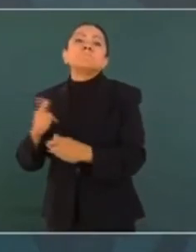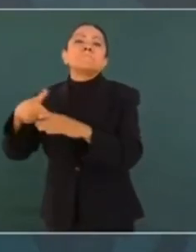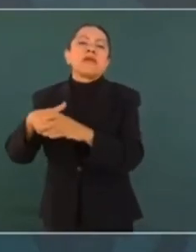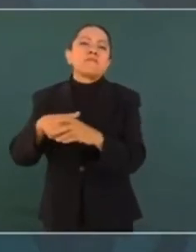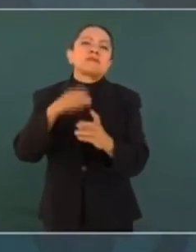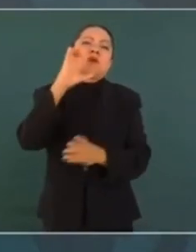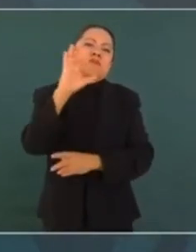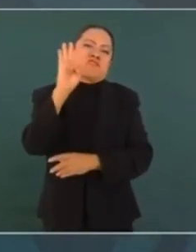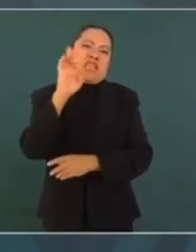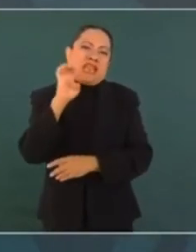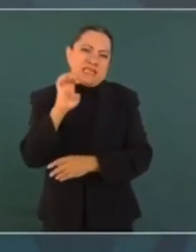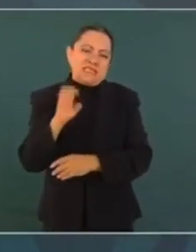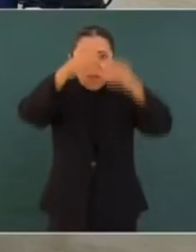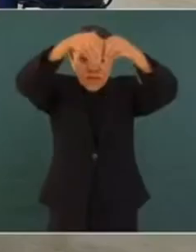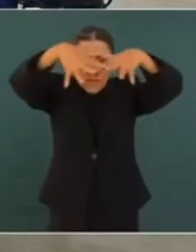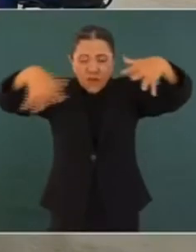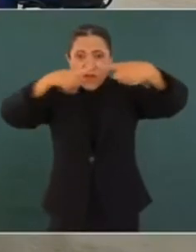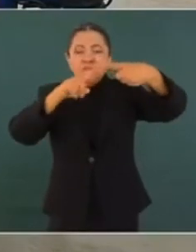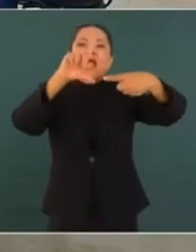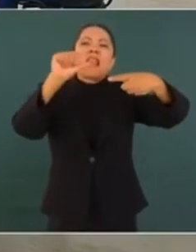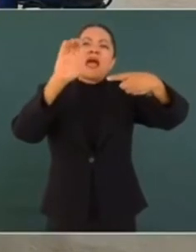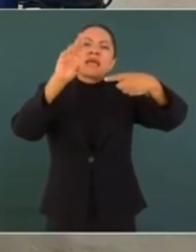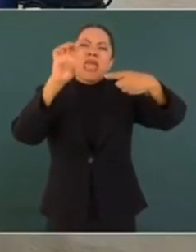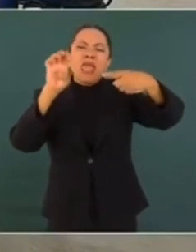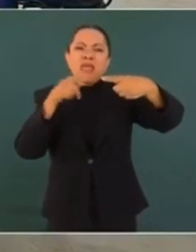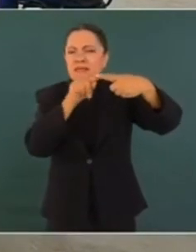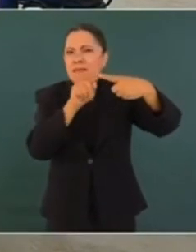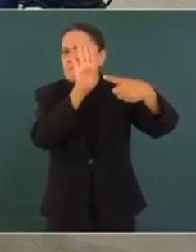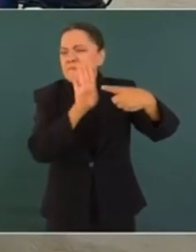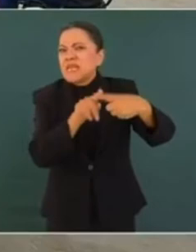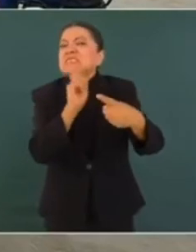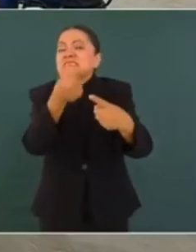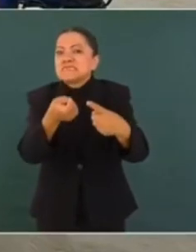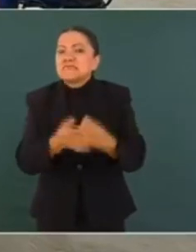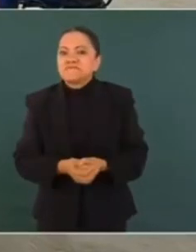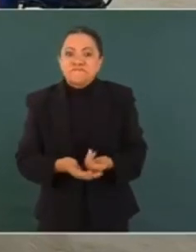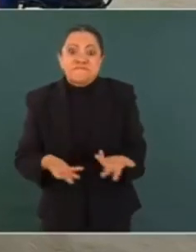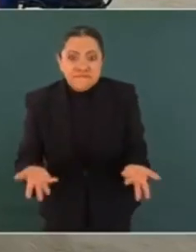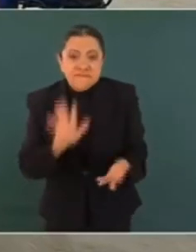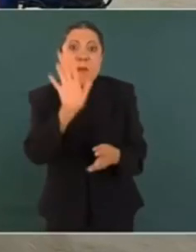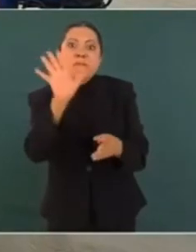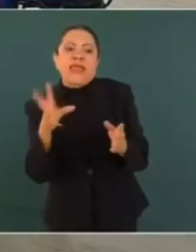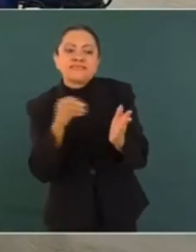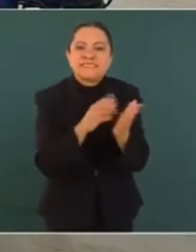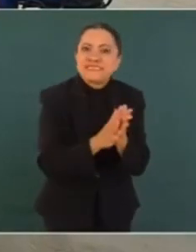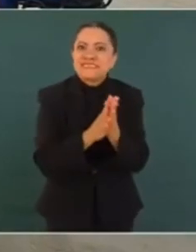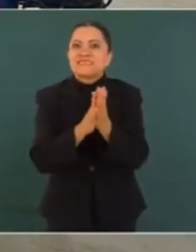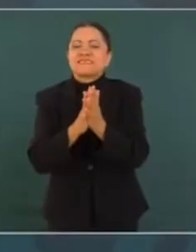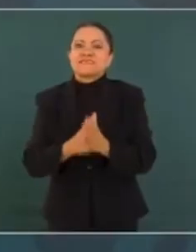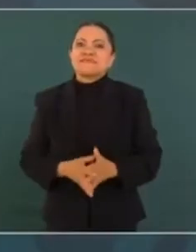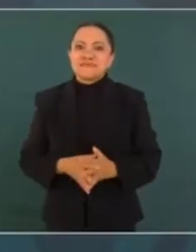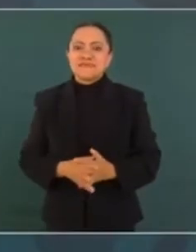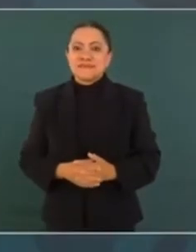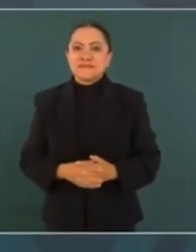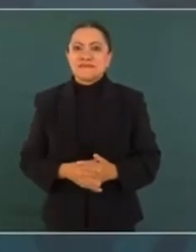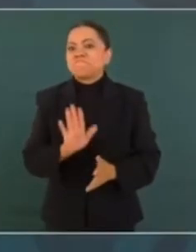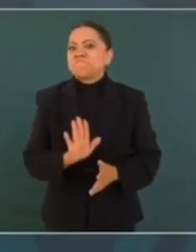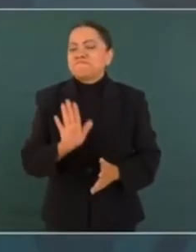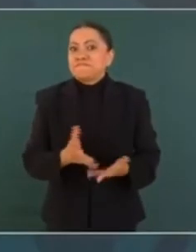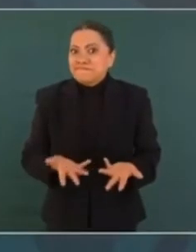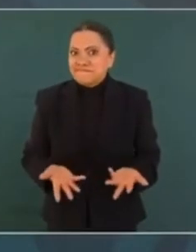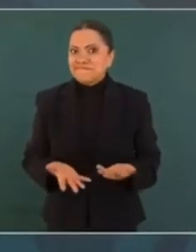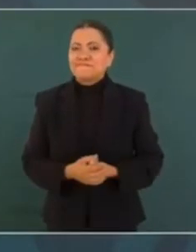Federal de Electricidad, la CRE. Es como si hubiesen constituido una